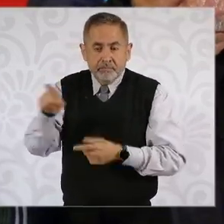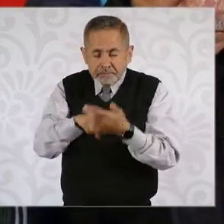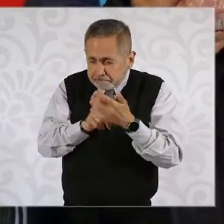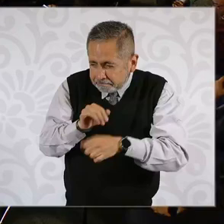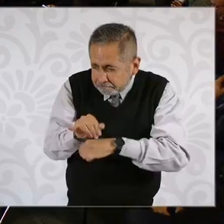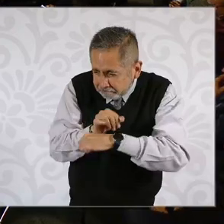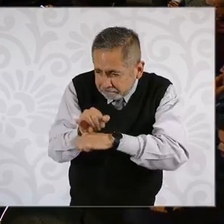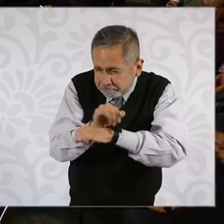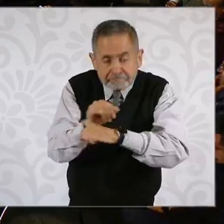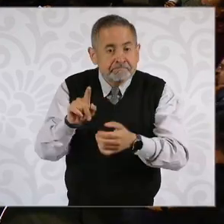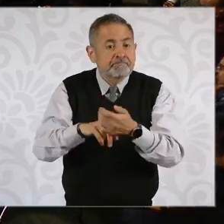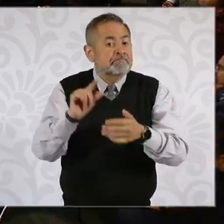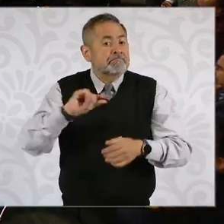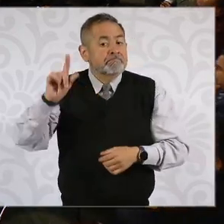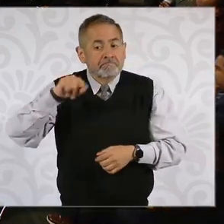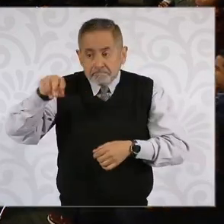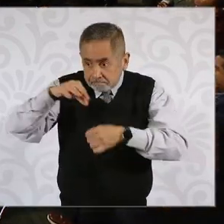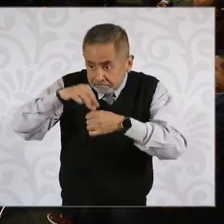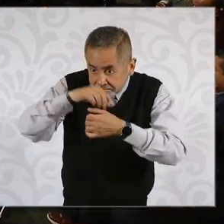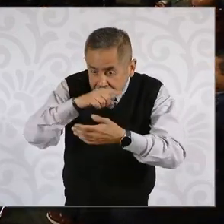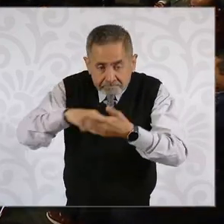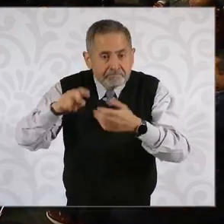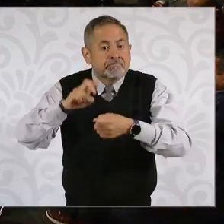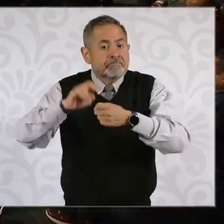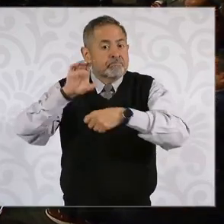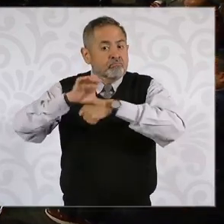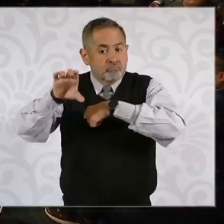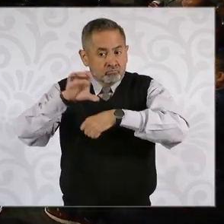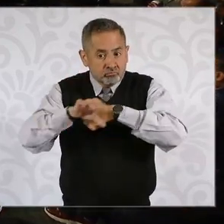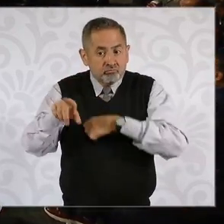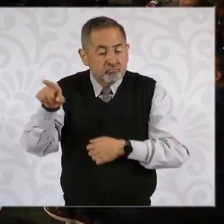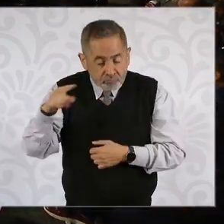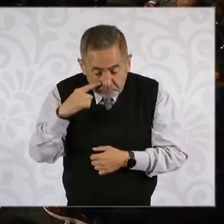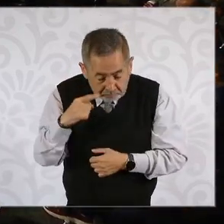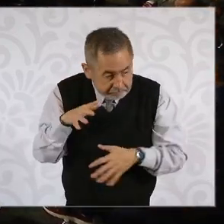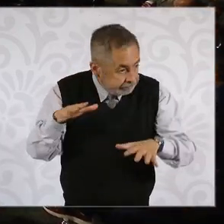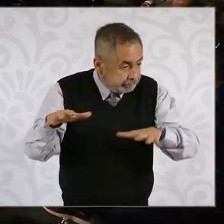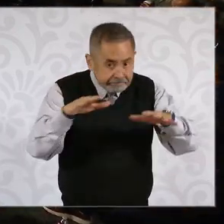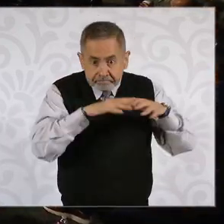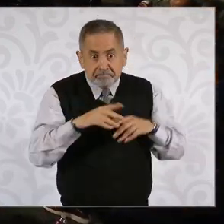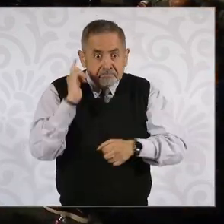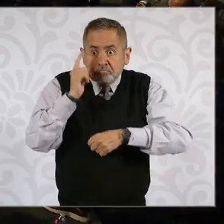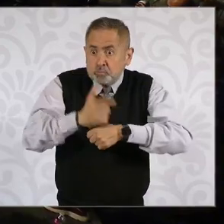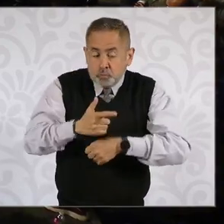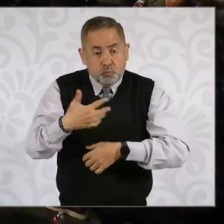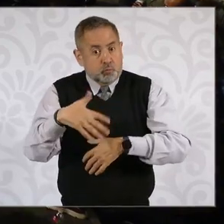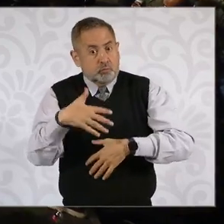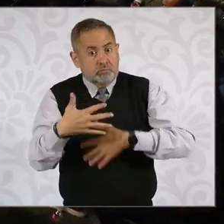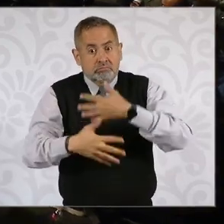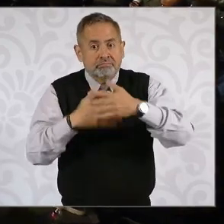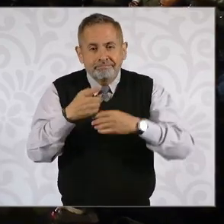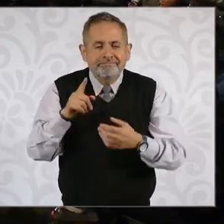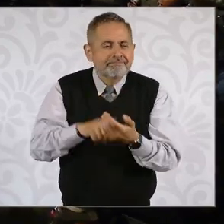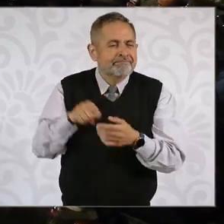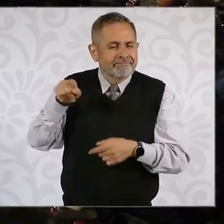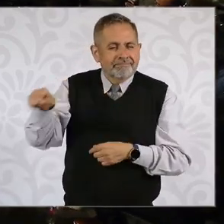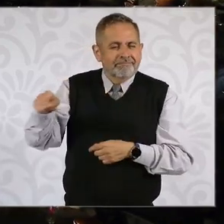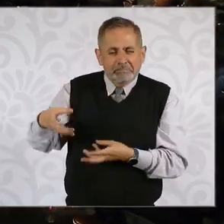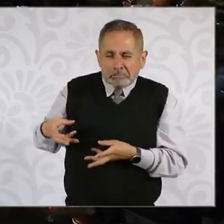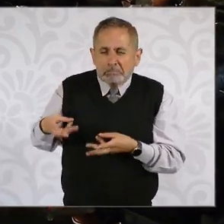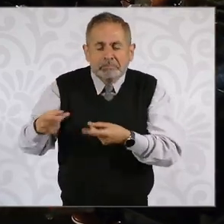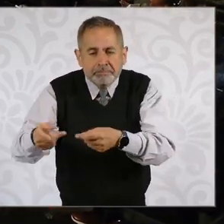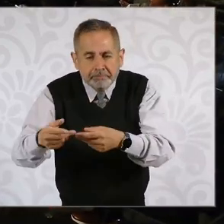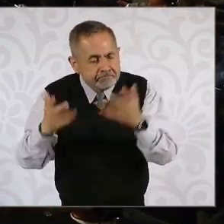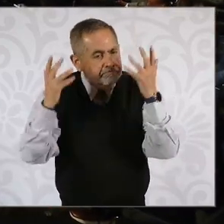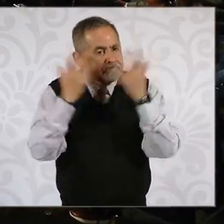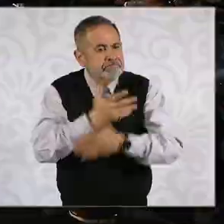por parte de las autoridades electorales de Colombia respecto a una situación respecto a sus gastos de campaña. Yo le